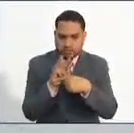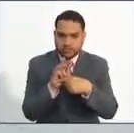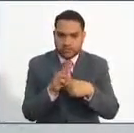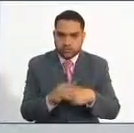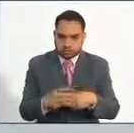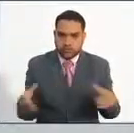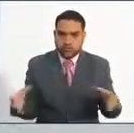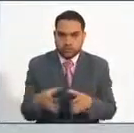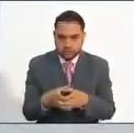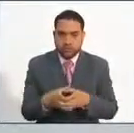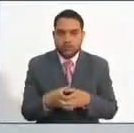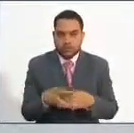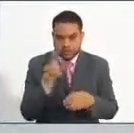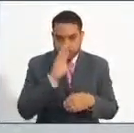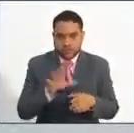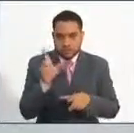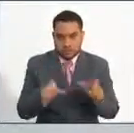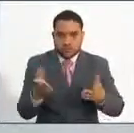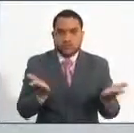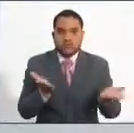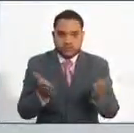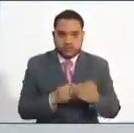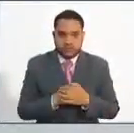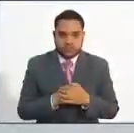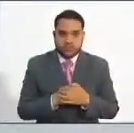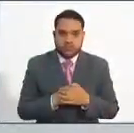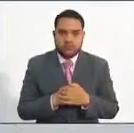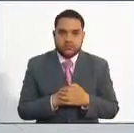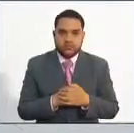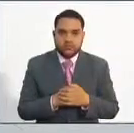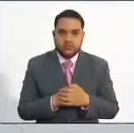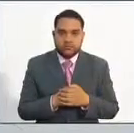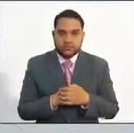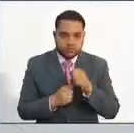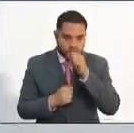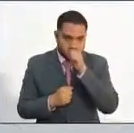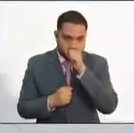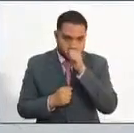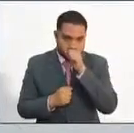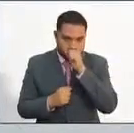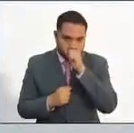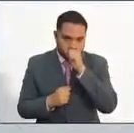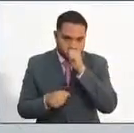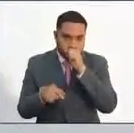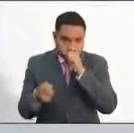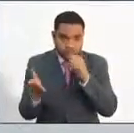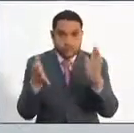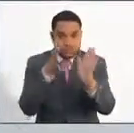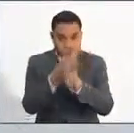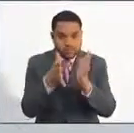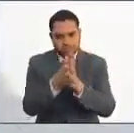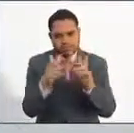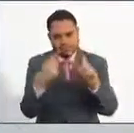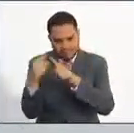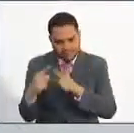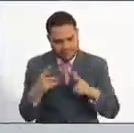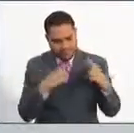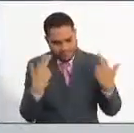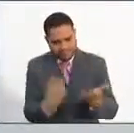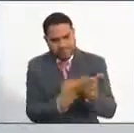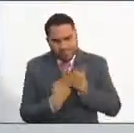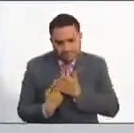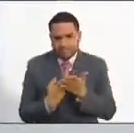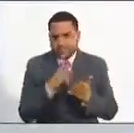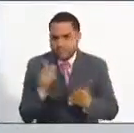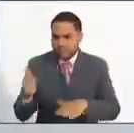Comisión Nacional del Servicio Civil se puede incorporar allí. Con esa información se proceden a adelantar una serie de reuniones, en este caso con